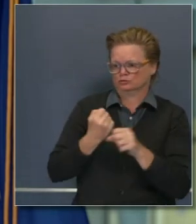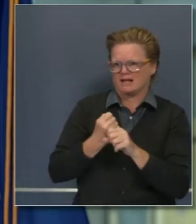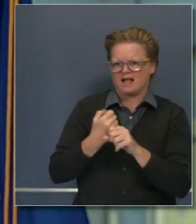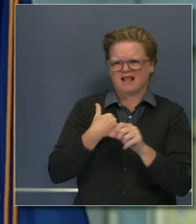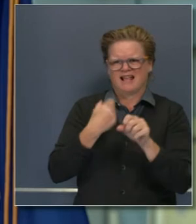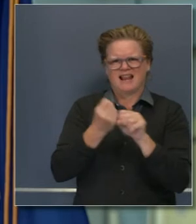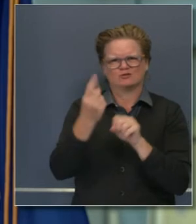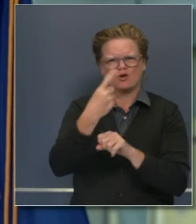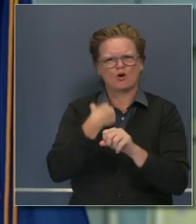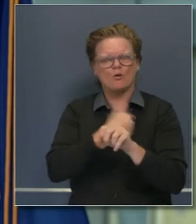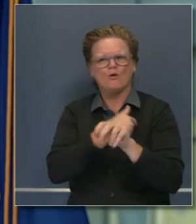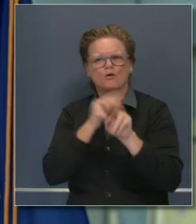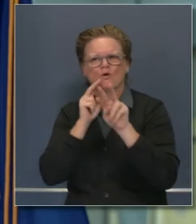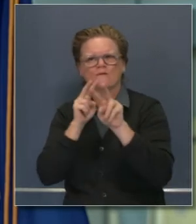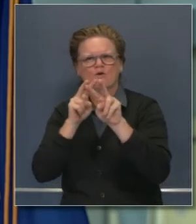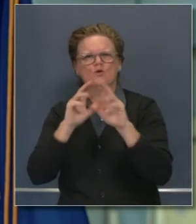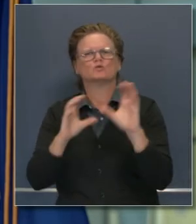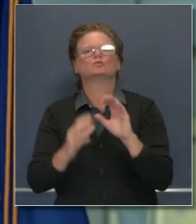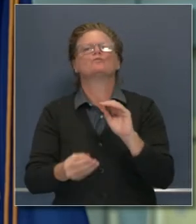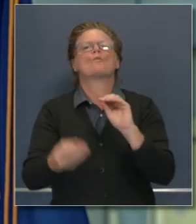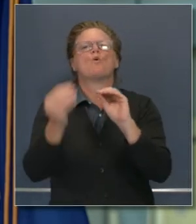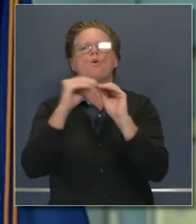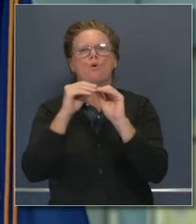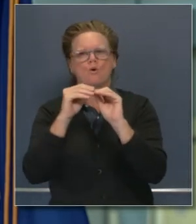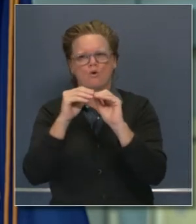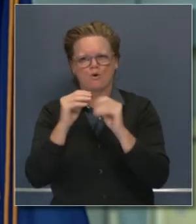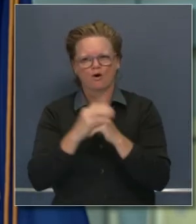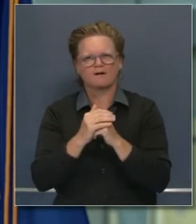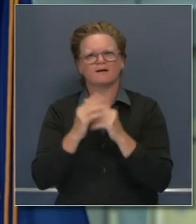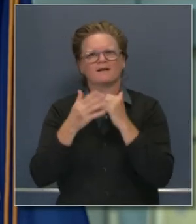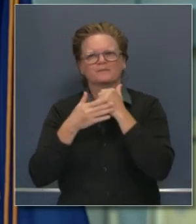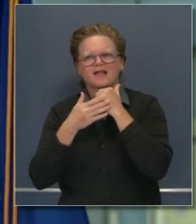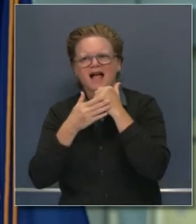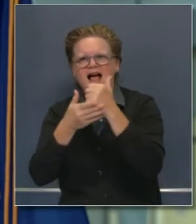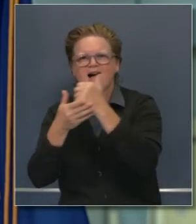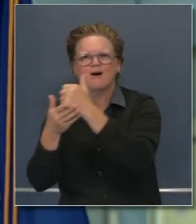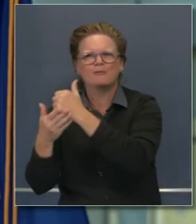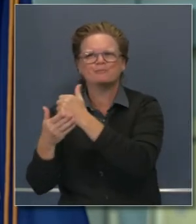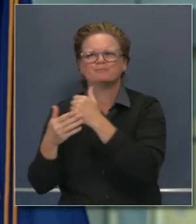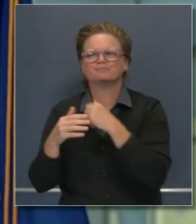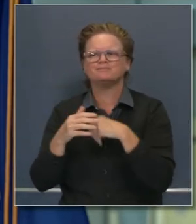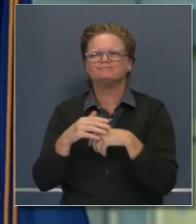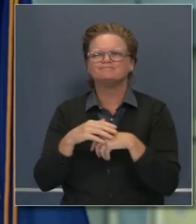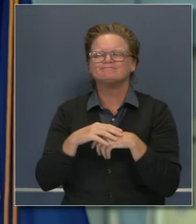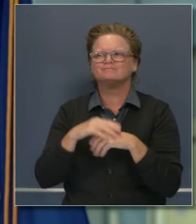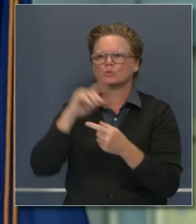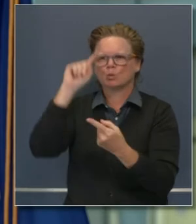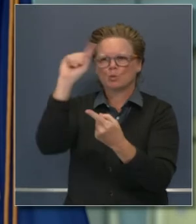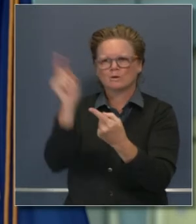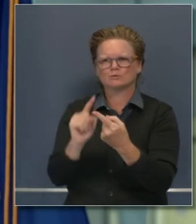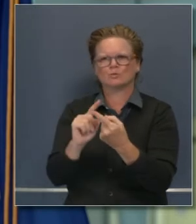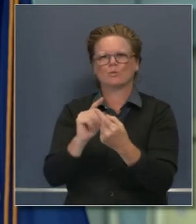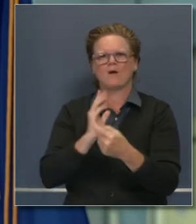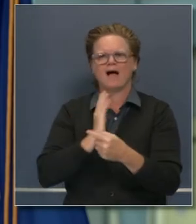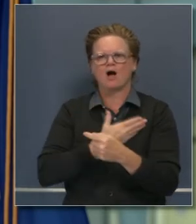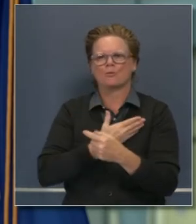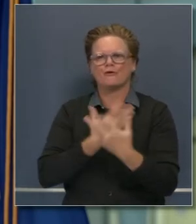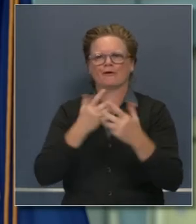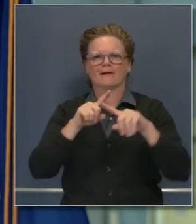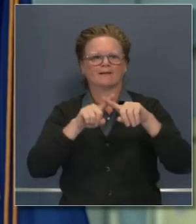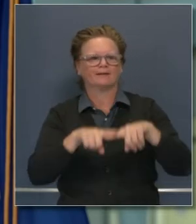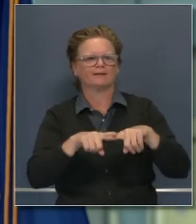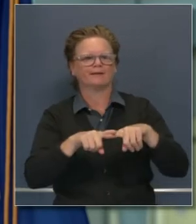nivel administrativo para poder hacer más en este espacio. Y con todas las agencias de reglamentación